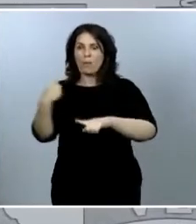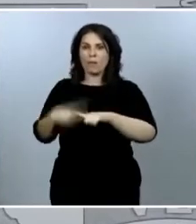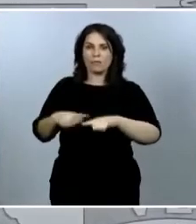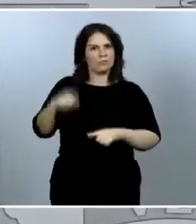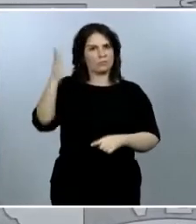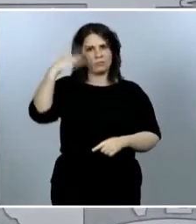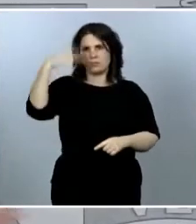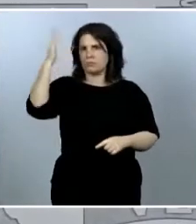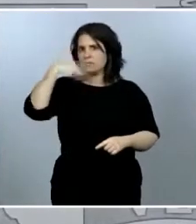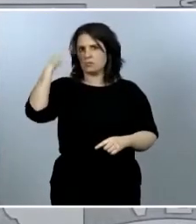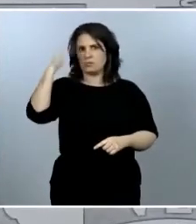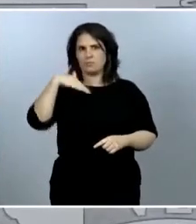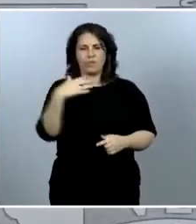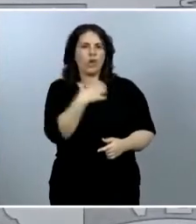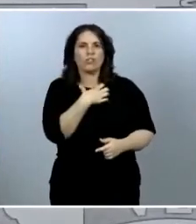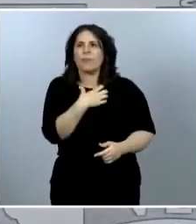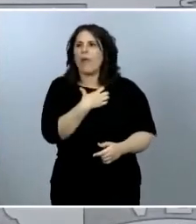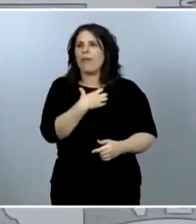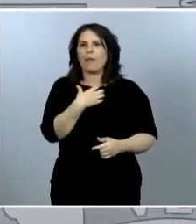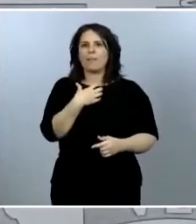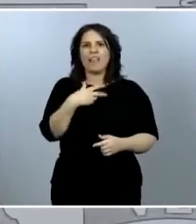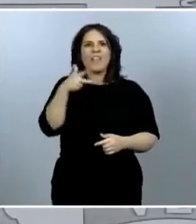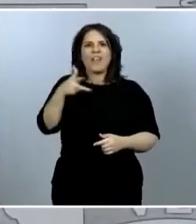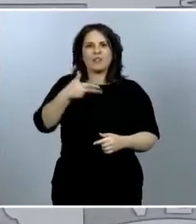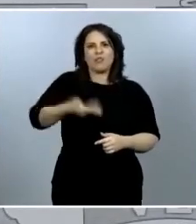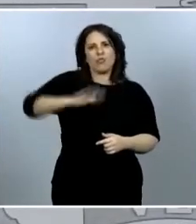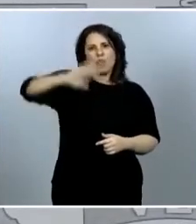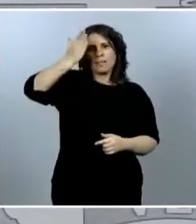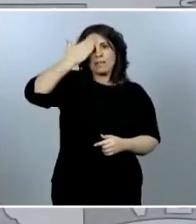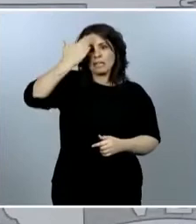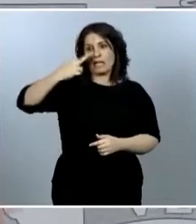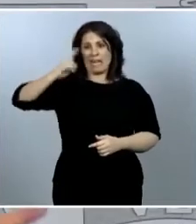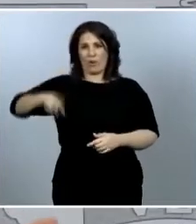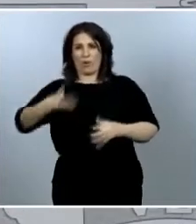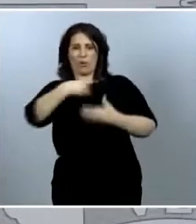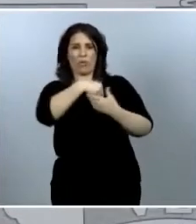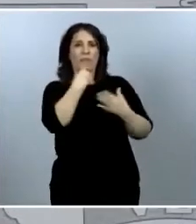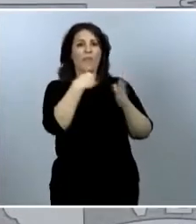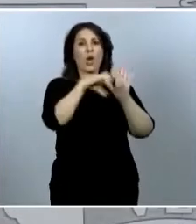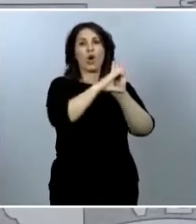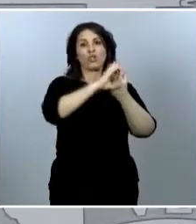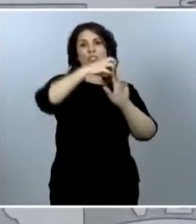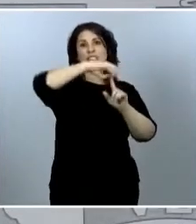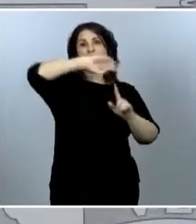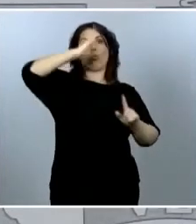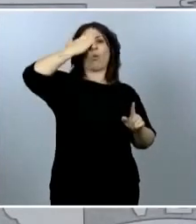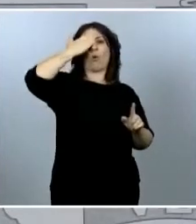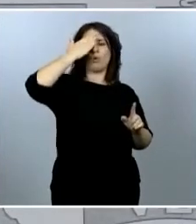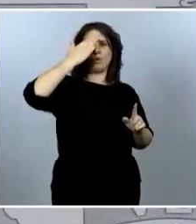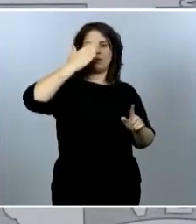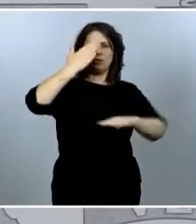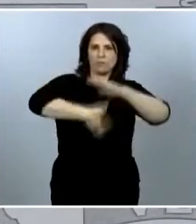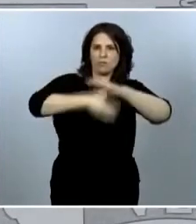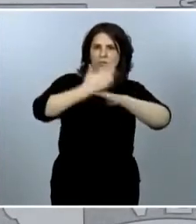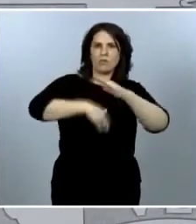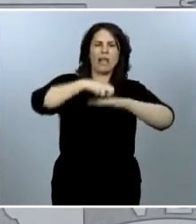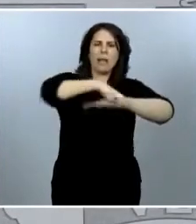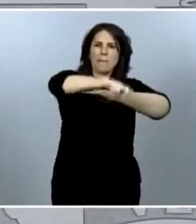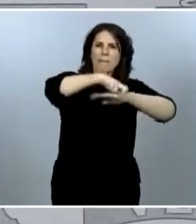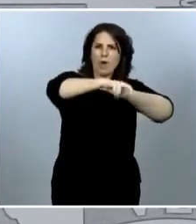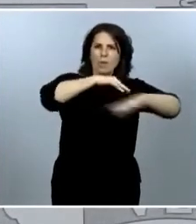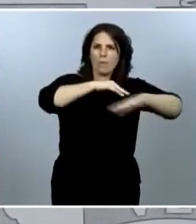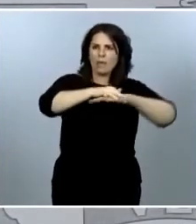era posible limitar derechos fundamentales reconocidos en nuestra Constitución como el de la libertad de movimiento o el de reunión.